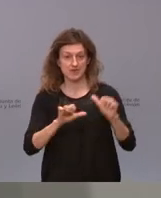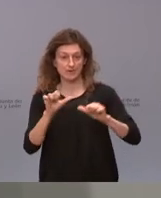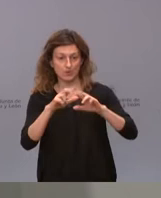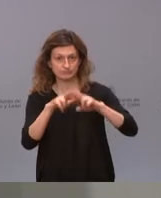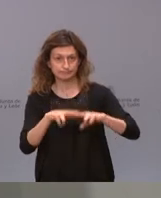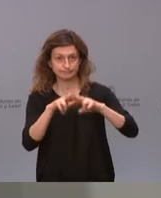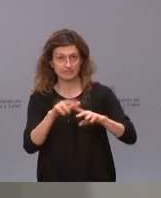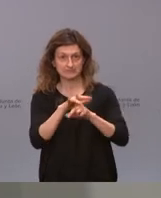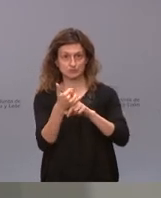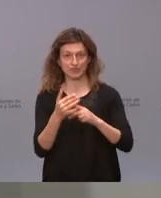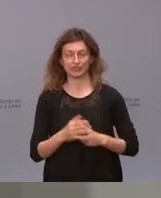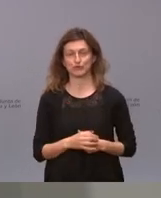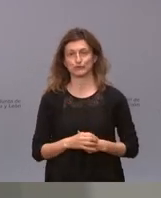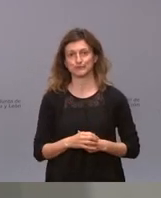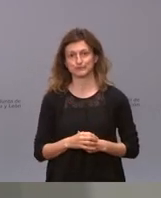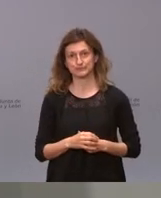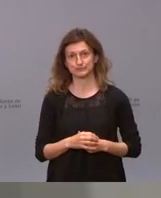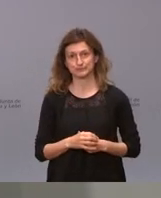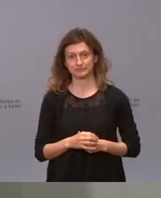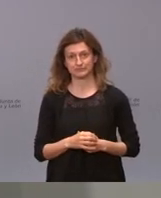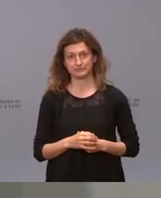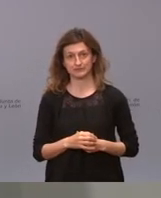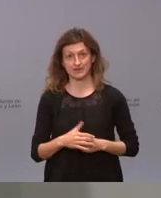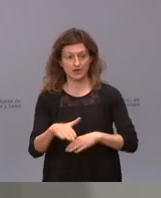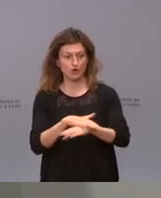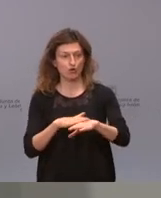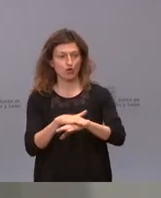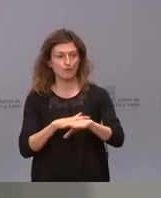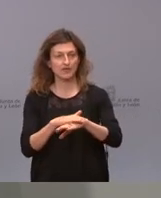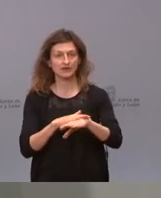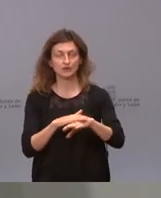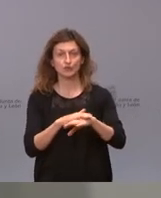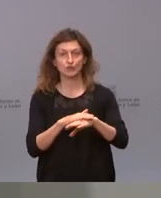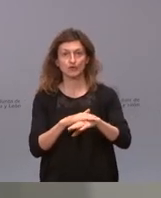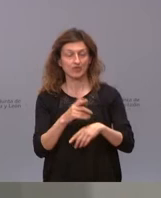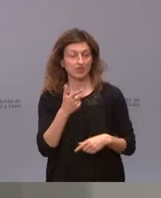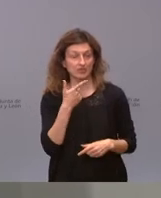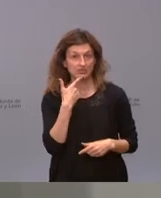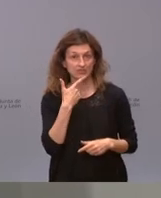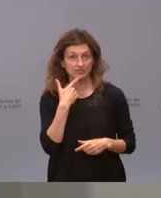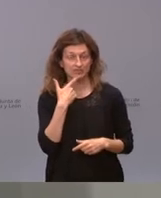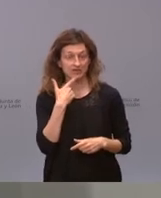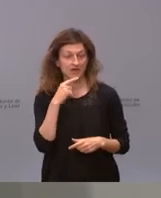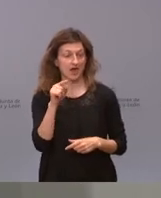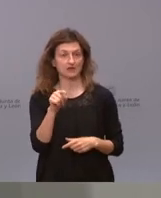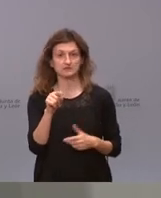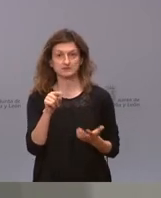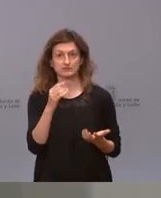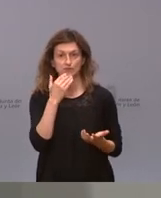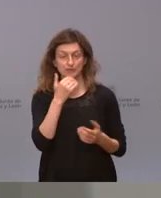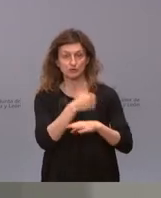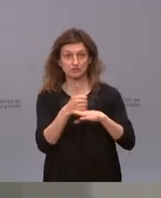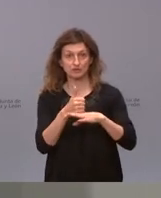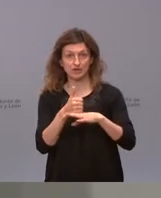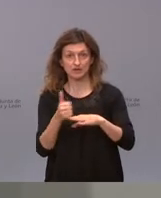la situación. Pero lo que dice el Gobierno no es que si a ti te aprueban en el Tribunal